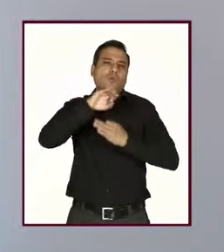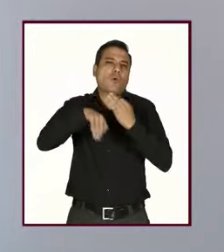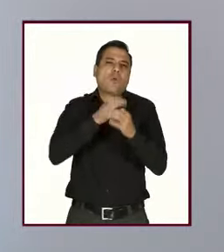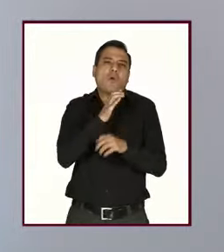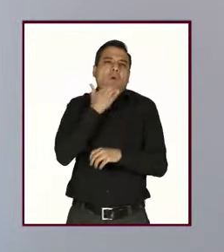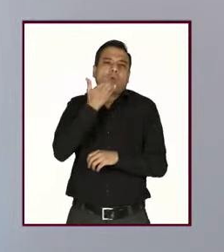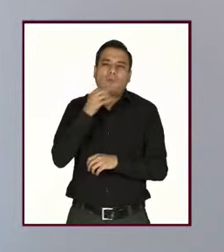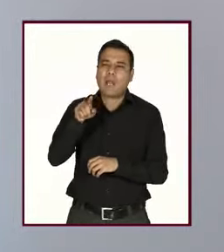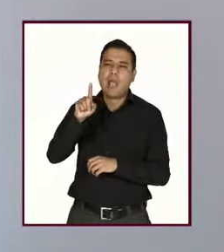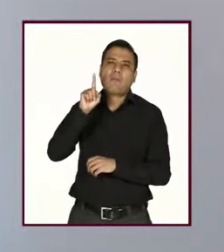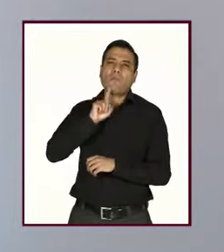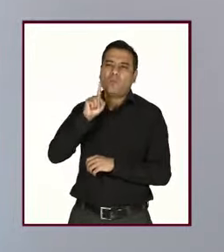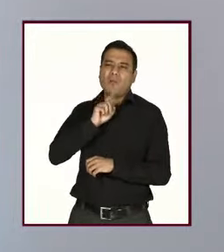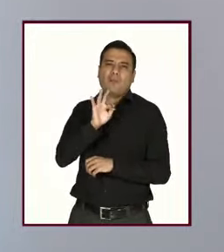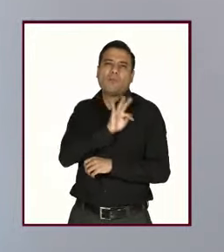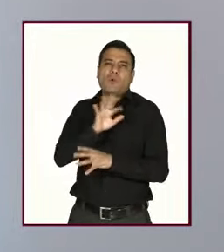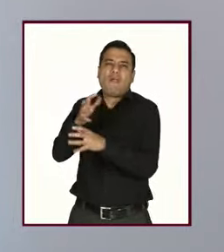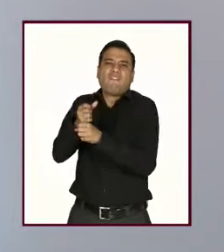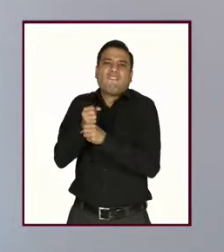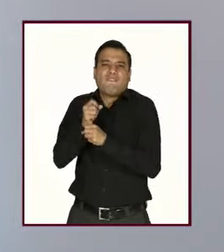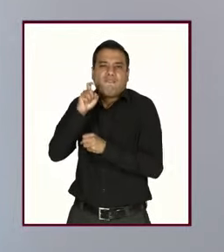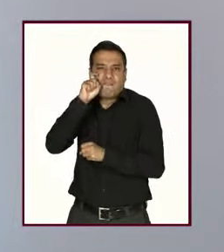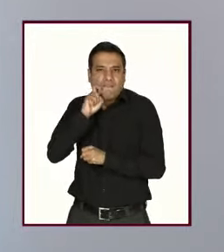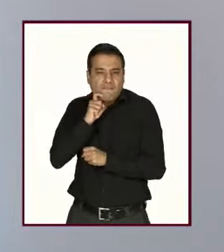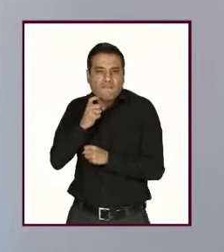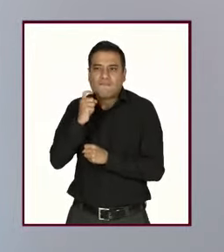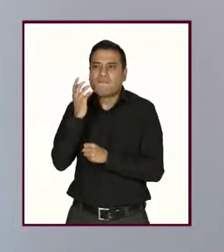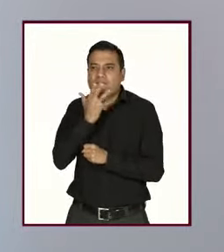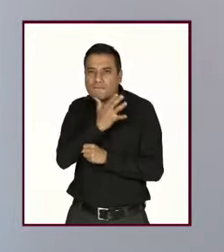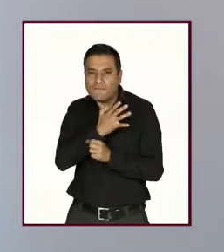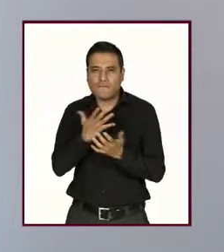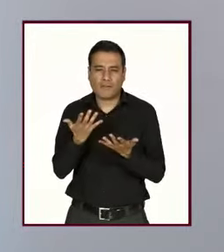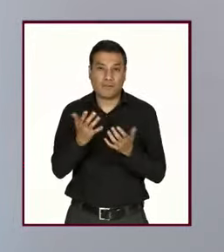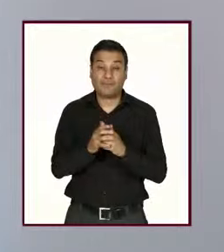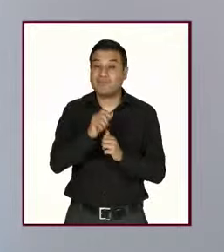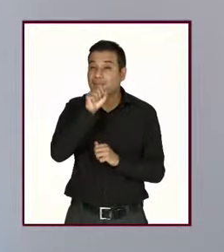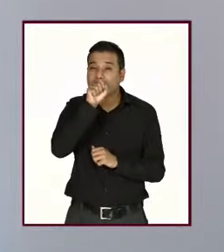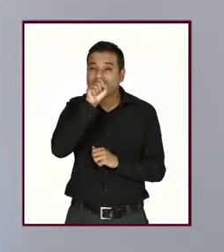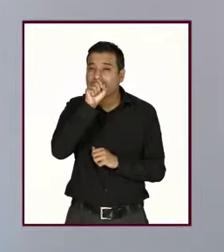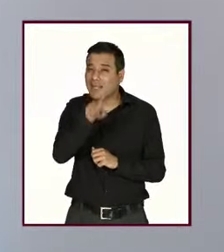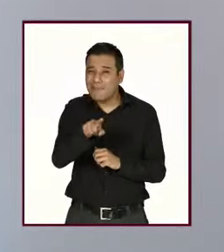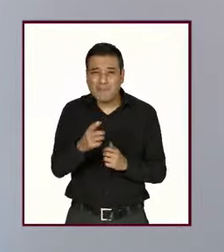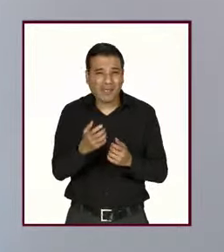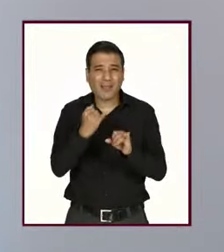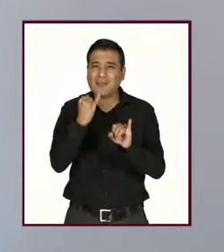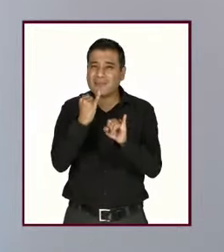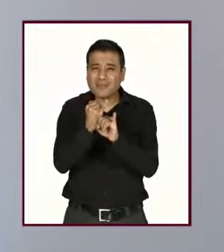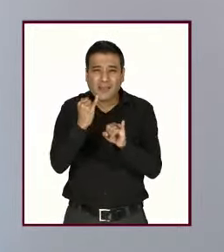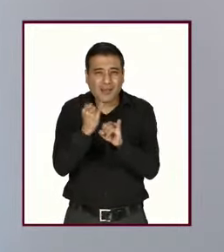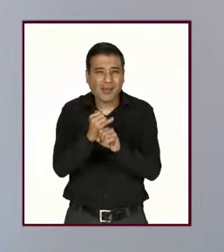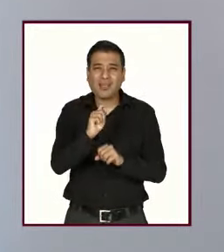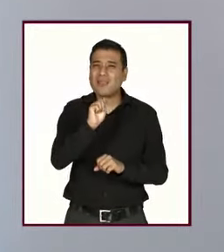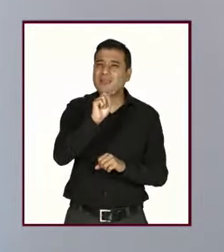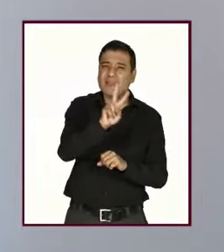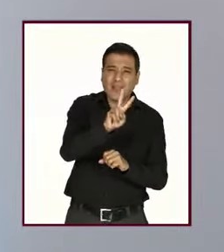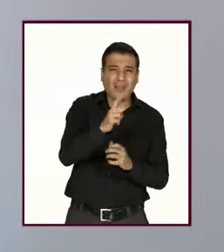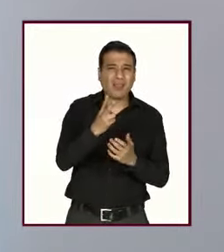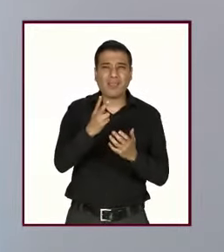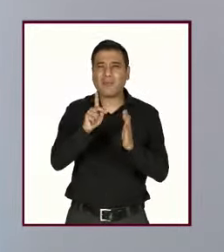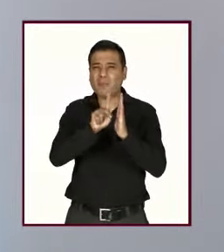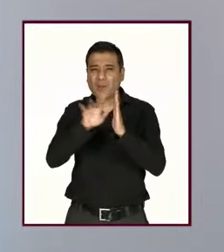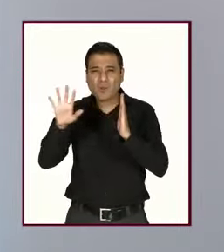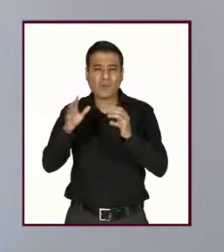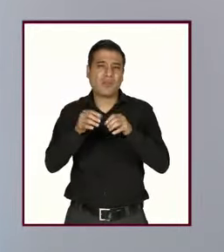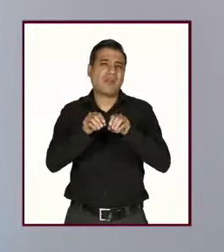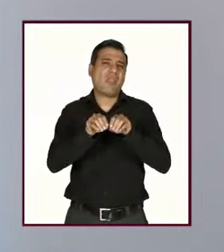medio, el ámbito mediático no está exento de la violencia sexual. Y es más